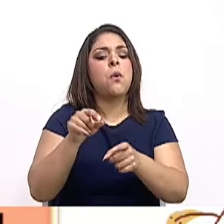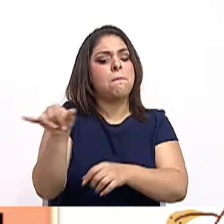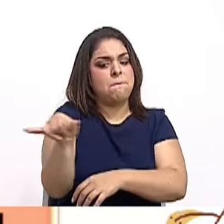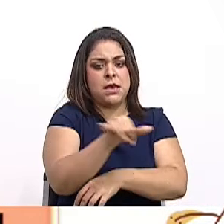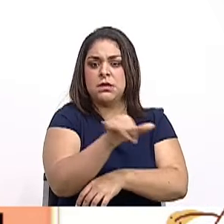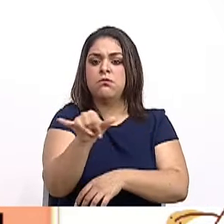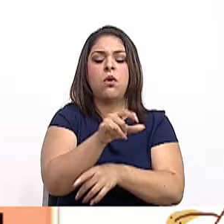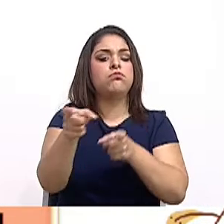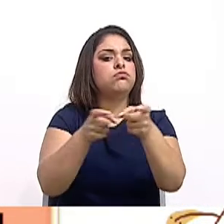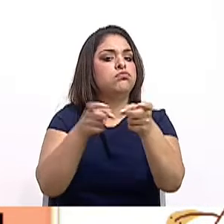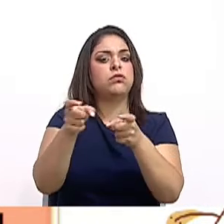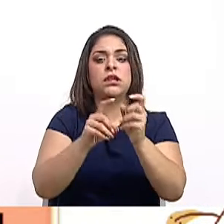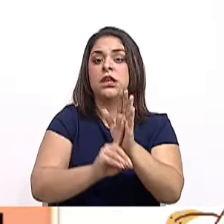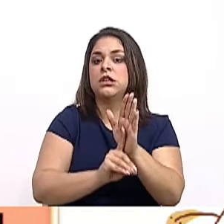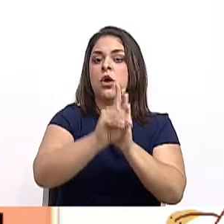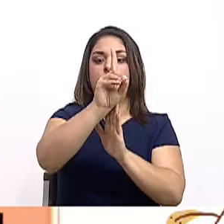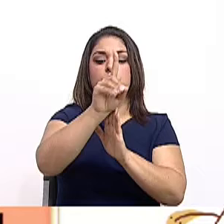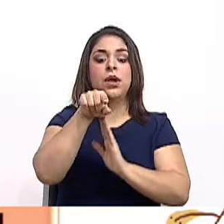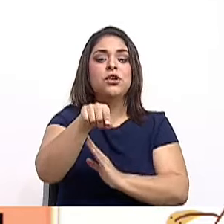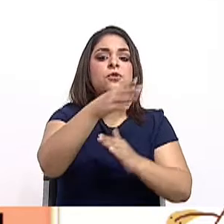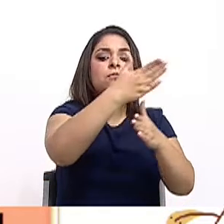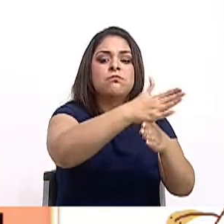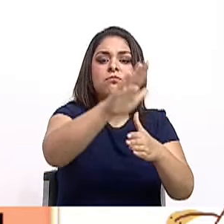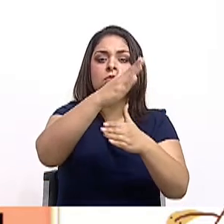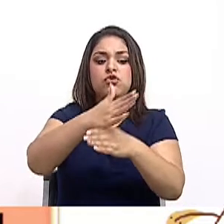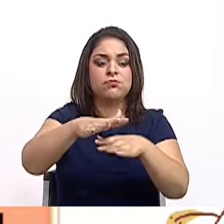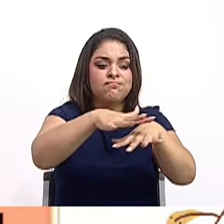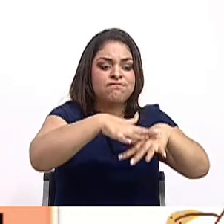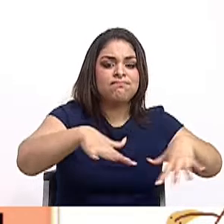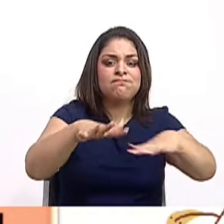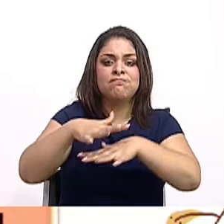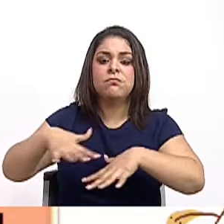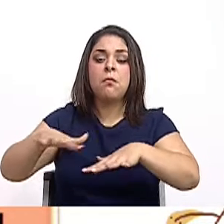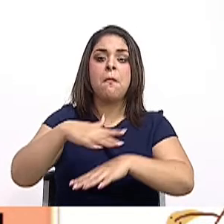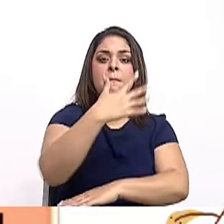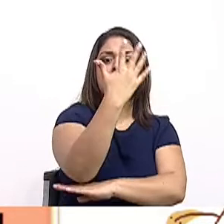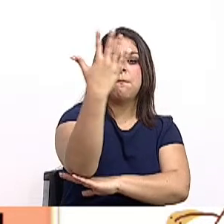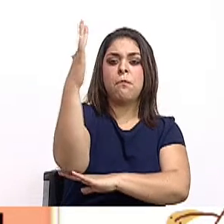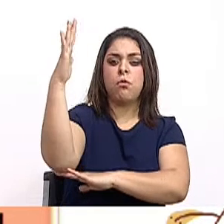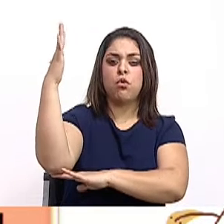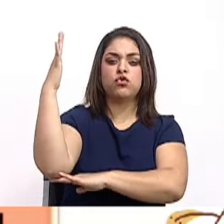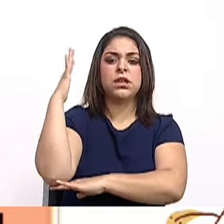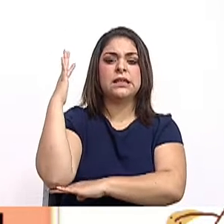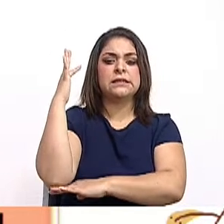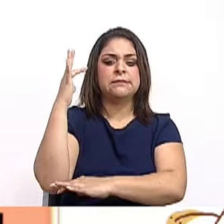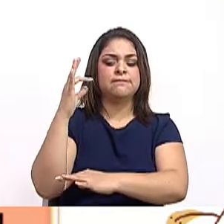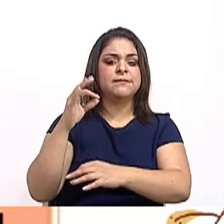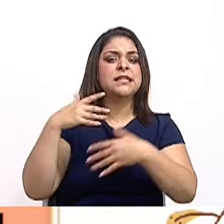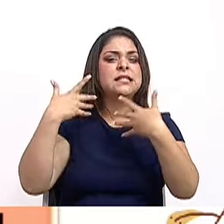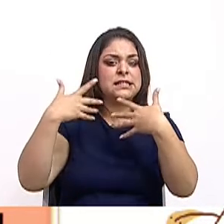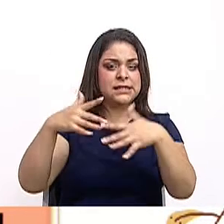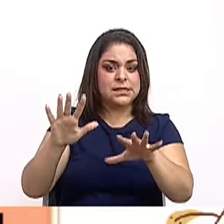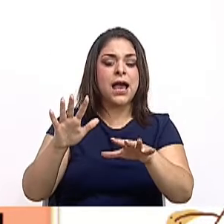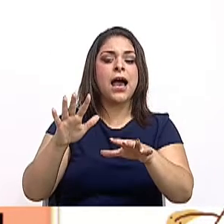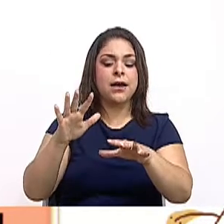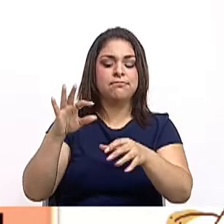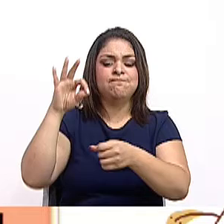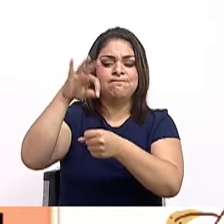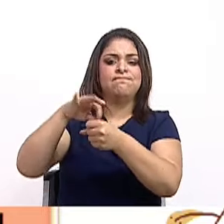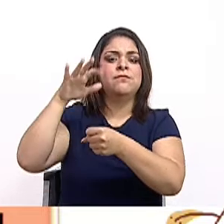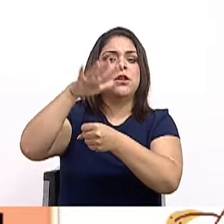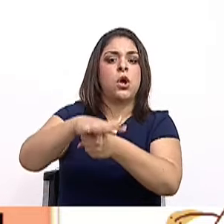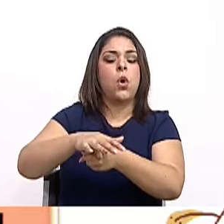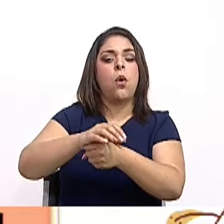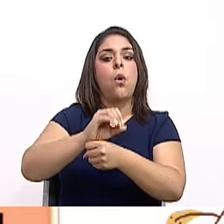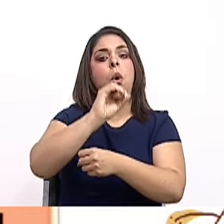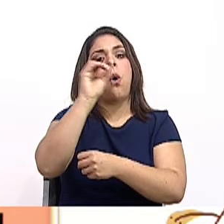administración. Son porciones de terreno con bosques vírgenes o reforestados. Entendiendo bosques vírgenes